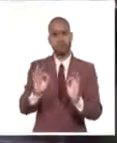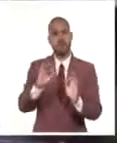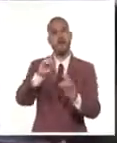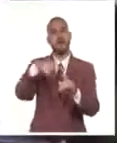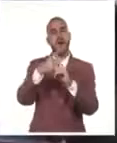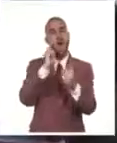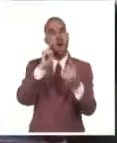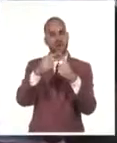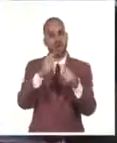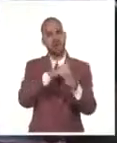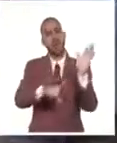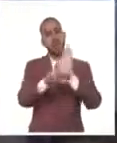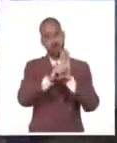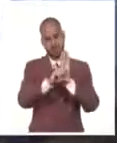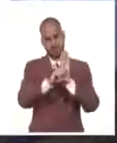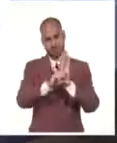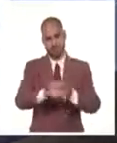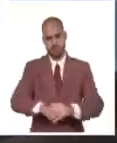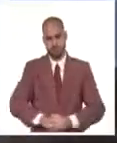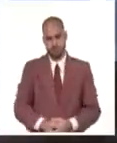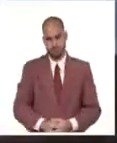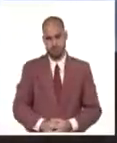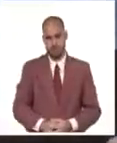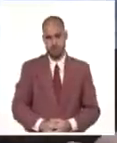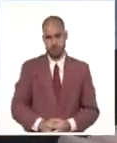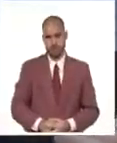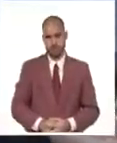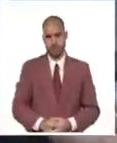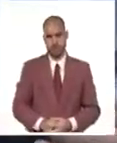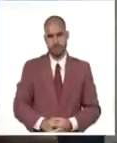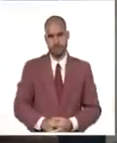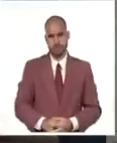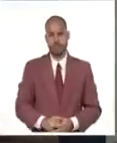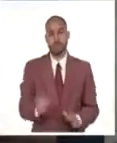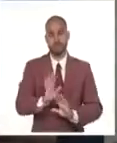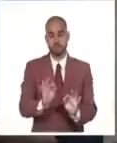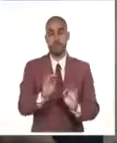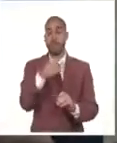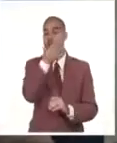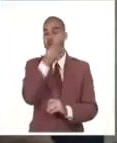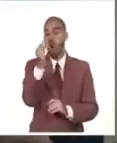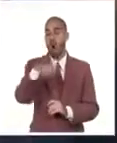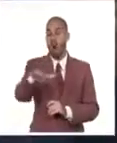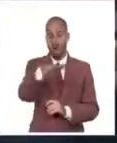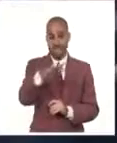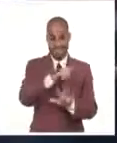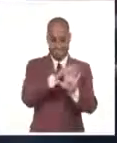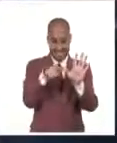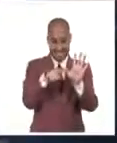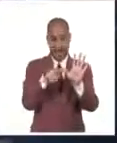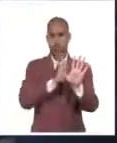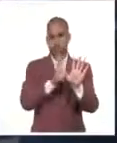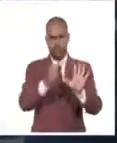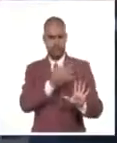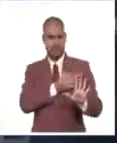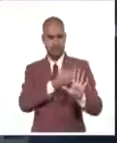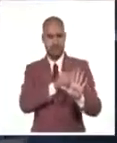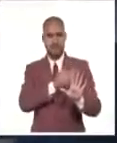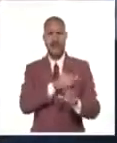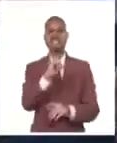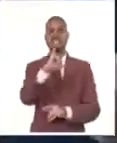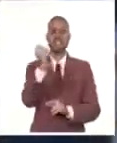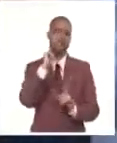objetivos y principios de la función judicial. Al unísono, cinco jóvenes jueces capitalinos recibieron la condición 60